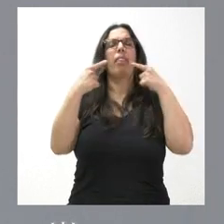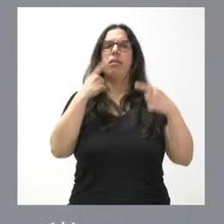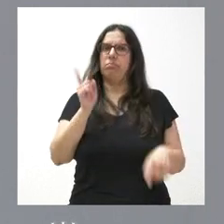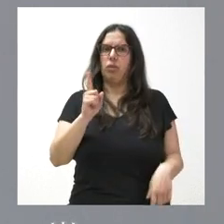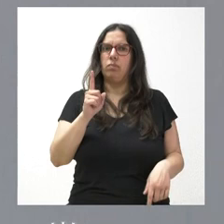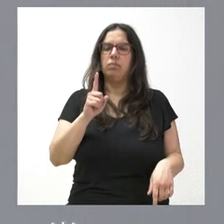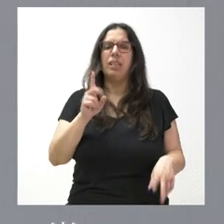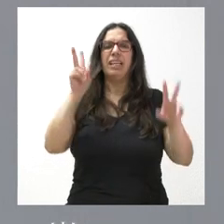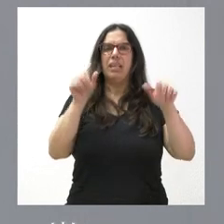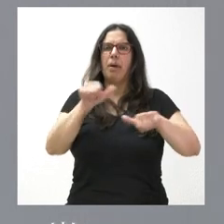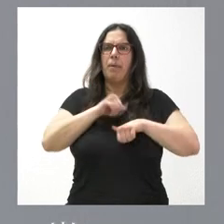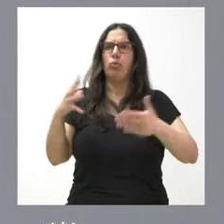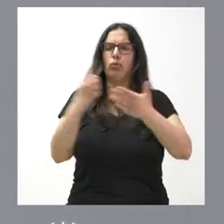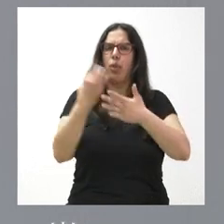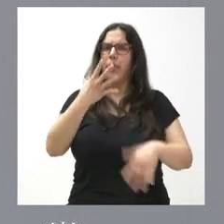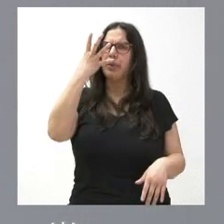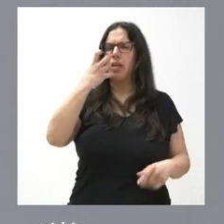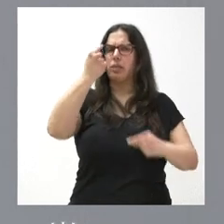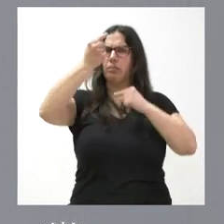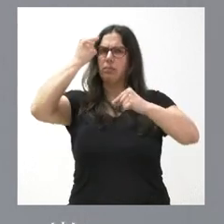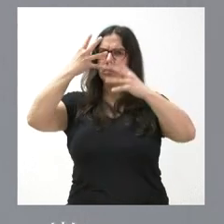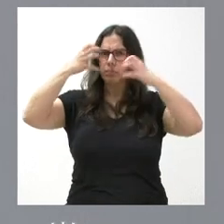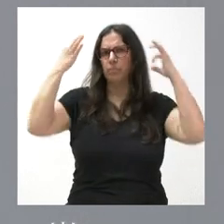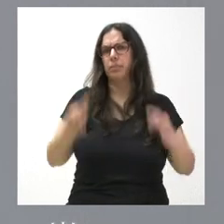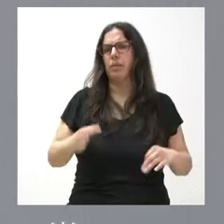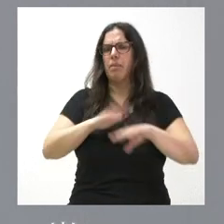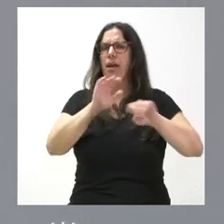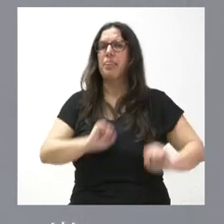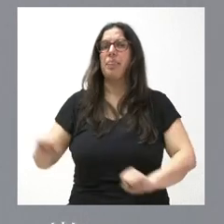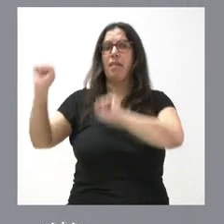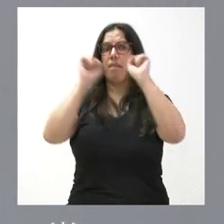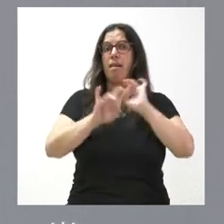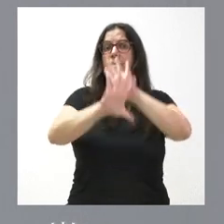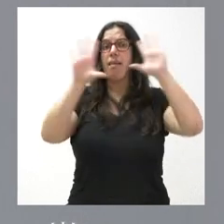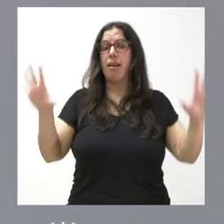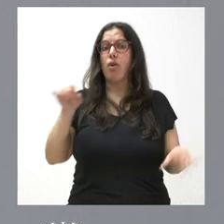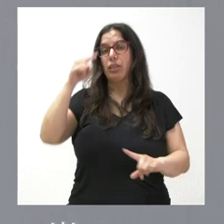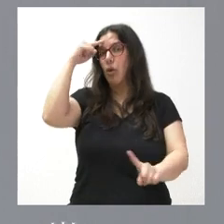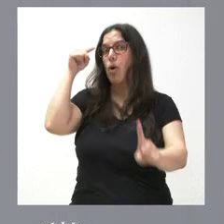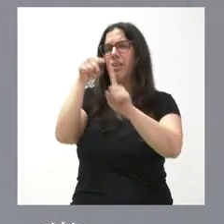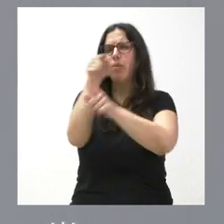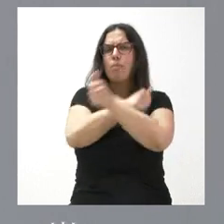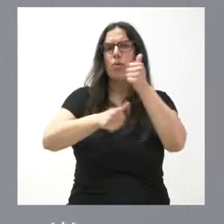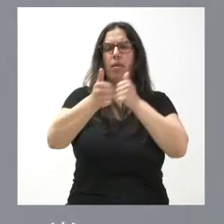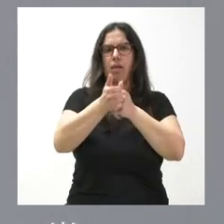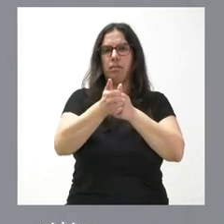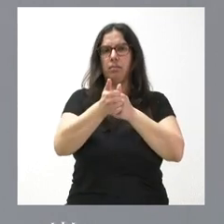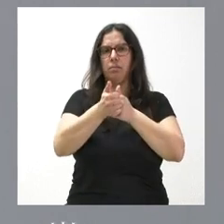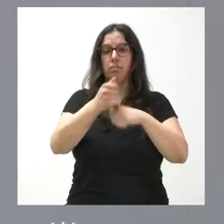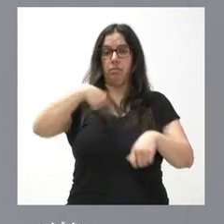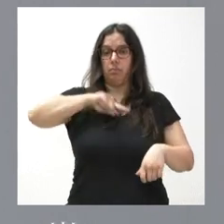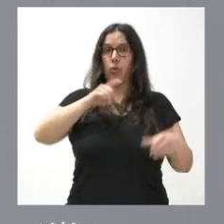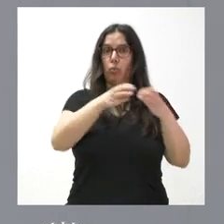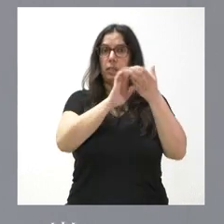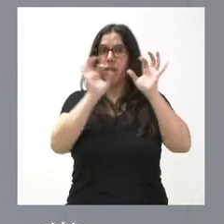del paro tenemos que ser todos muy serios y muy rigurosos para defender claramente que este es un objetivo prioritario de la Junta de